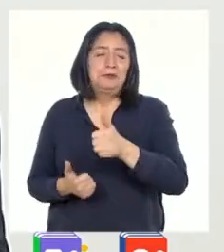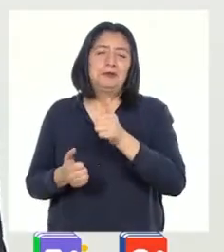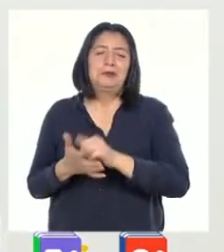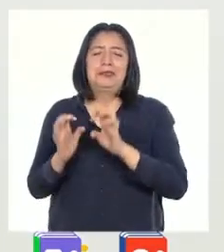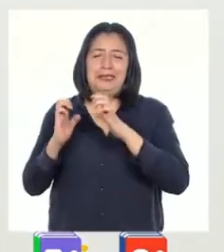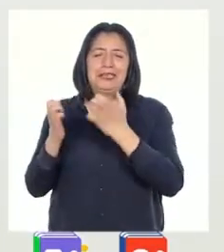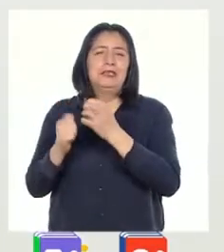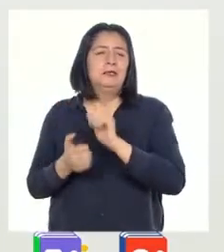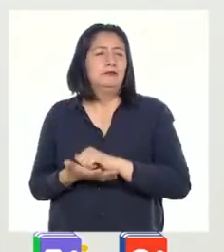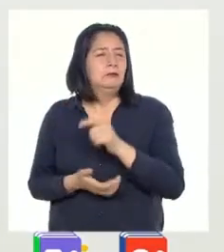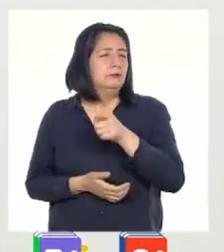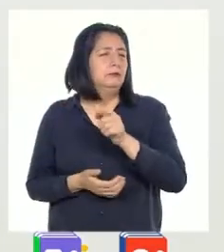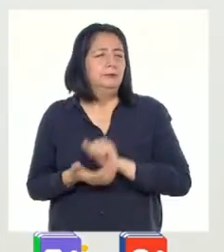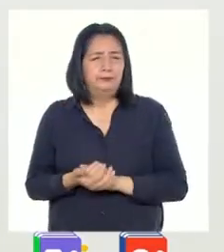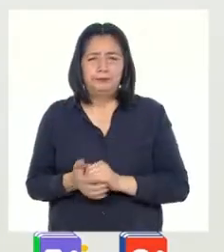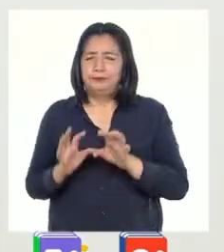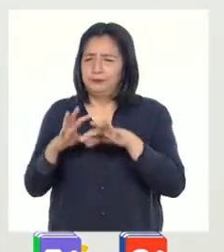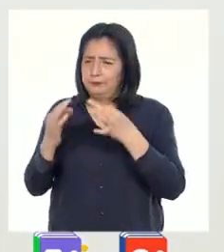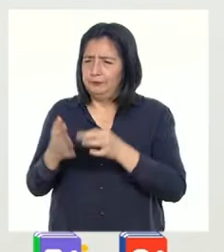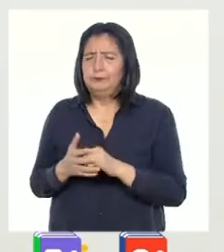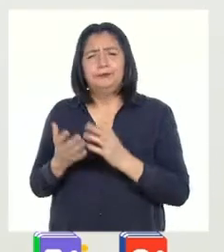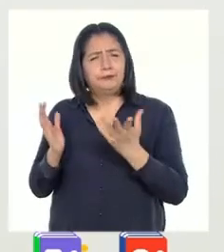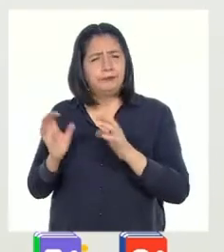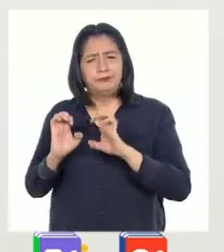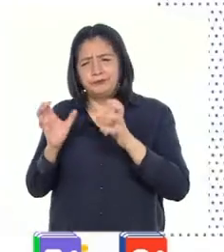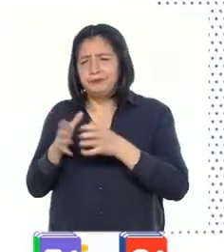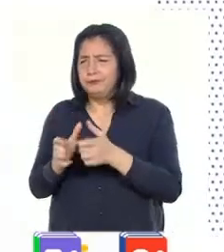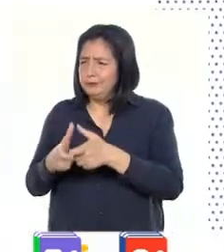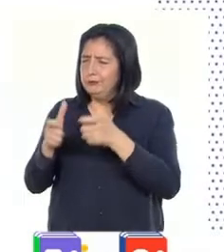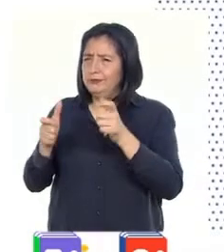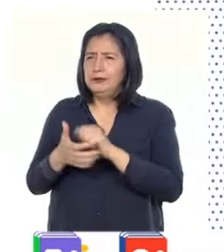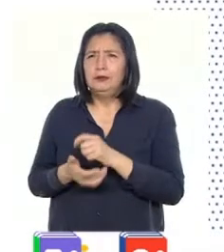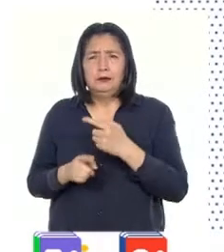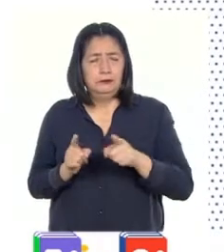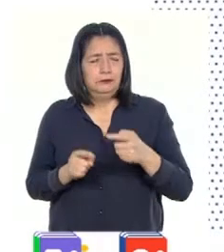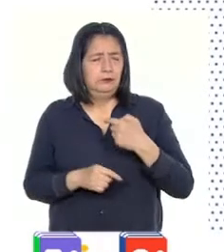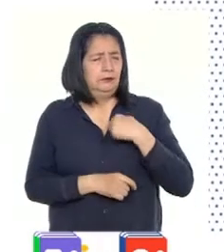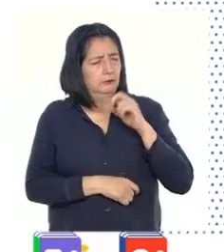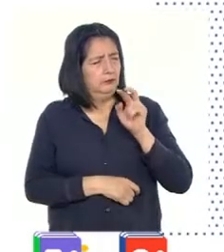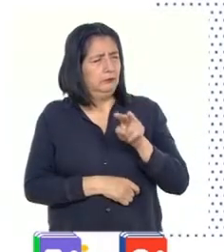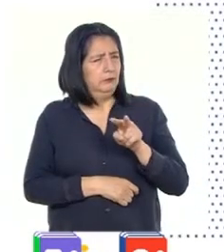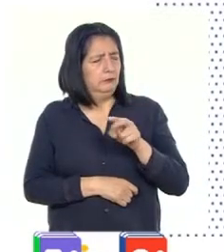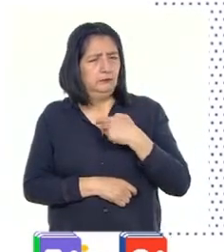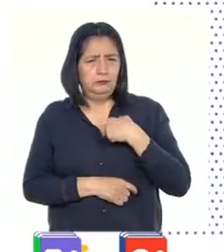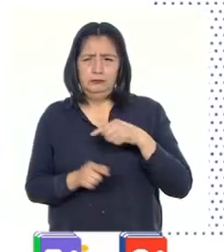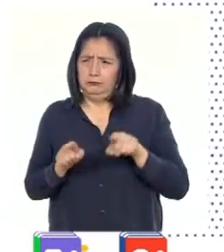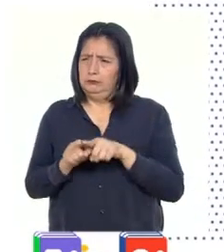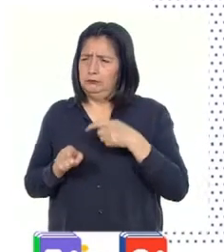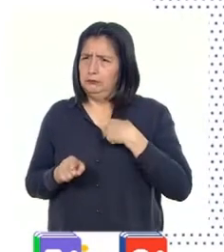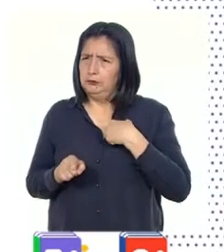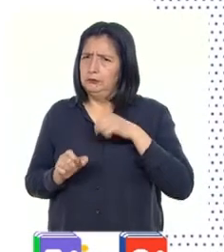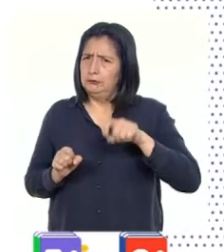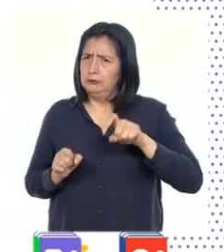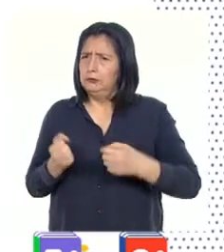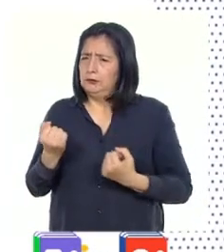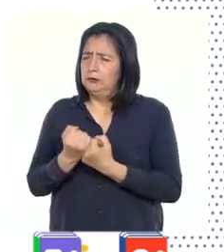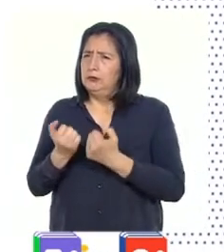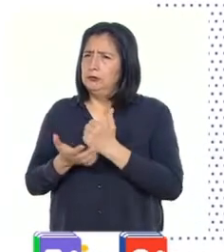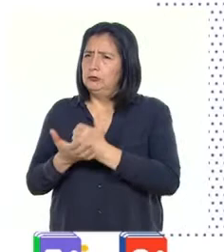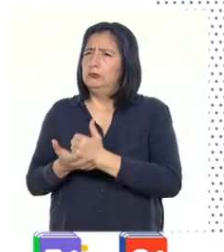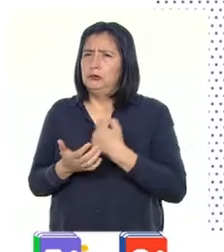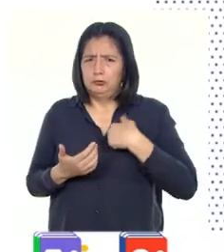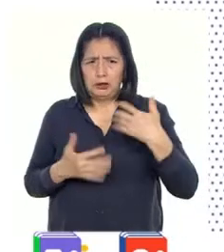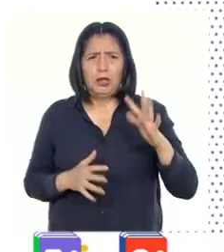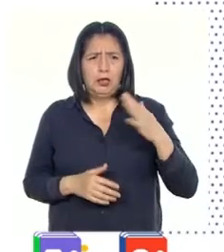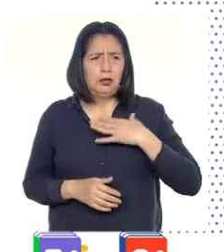gran equipo. Y de eso se trata la familia, de ser un gran equipo. Pero me he dado cuenta de que yo también tengo que ayudar. Ya